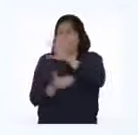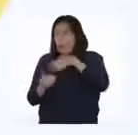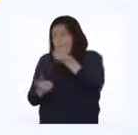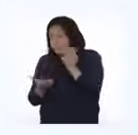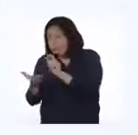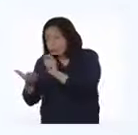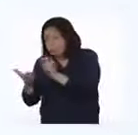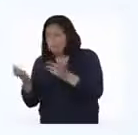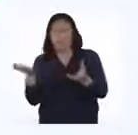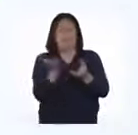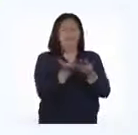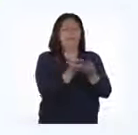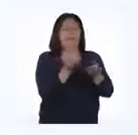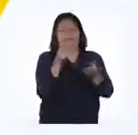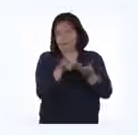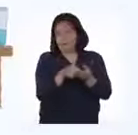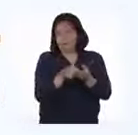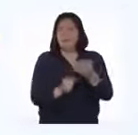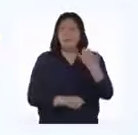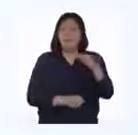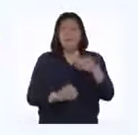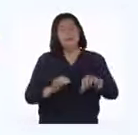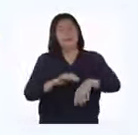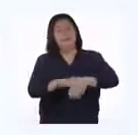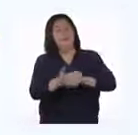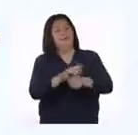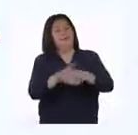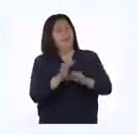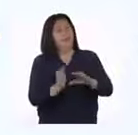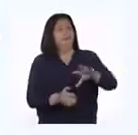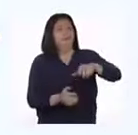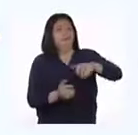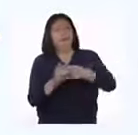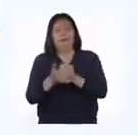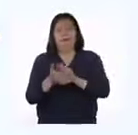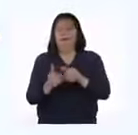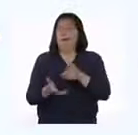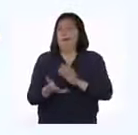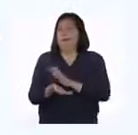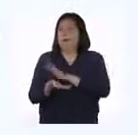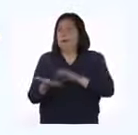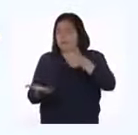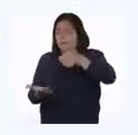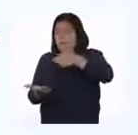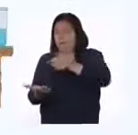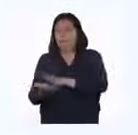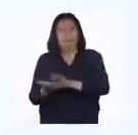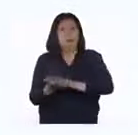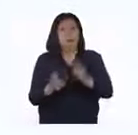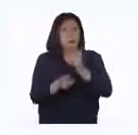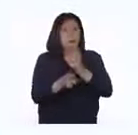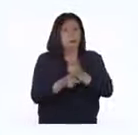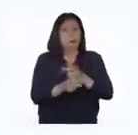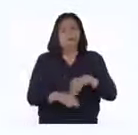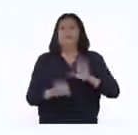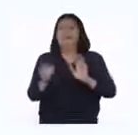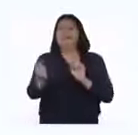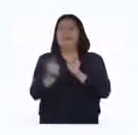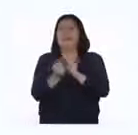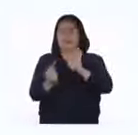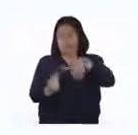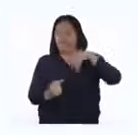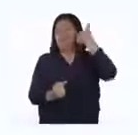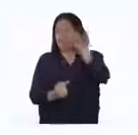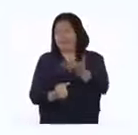trabajado en su portafolio. Y como siempre, a lavarse muy bien las manos con agua y con jabón y desinfectar todo con mucho cuidado. Nos vemos hasta la